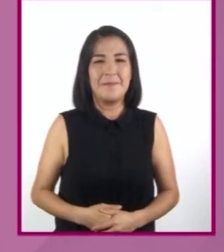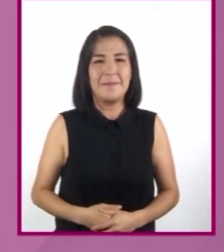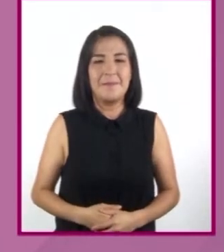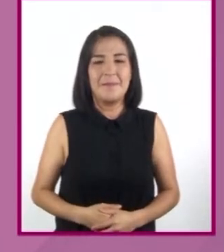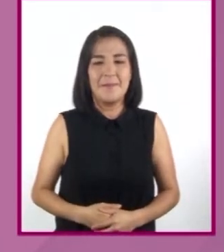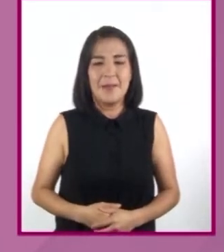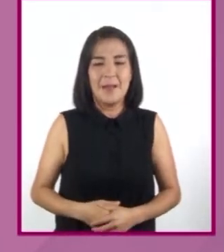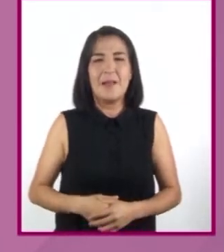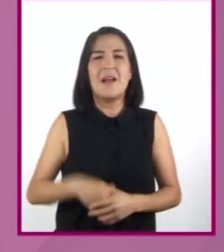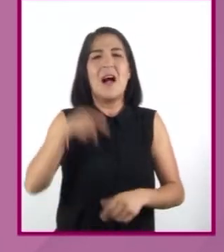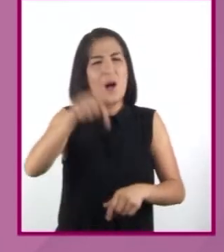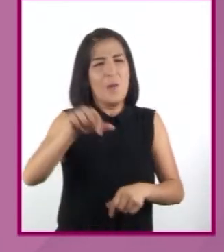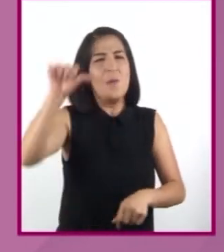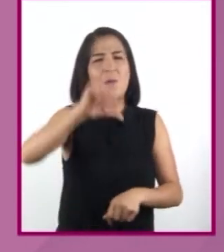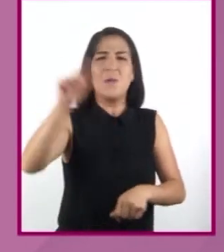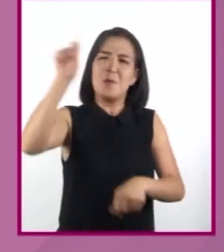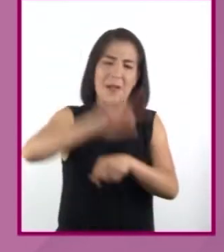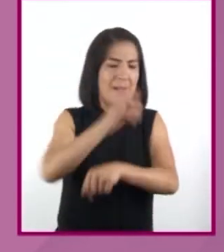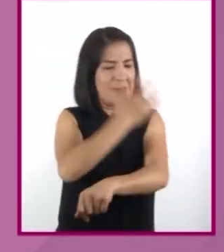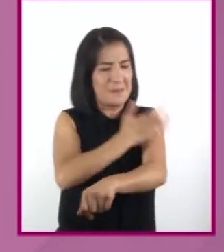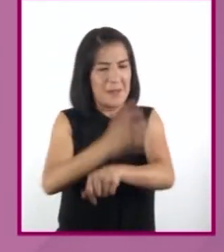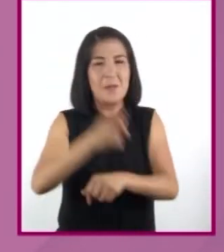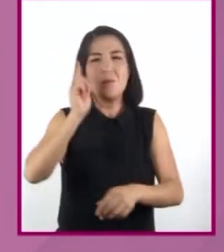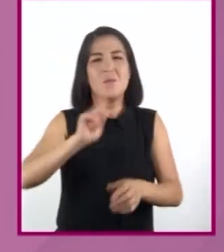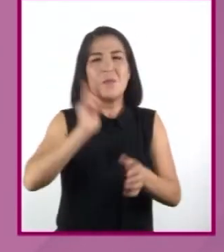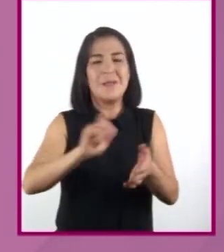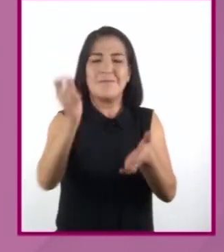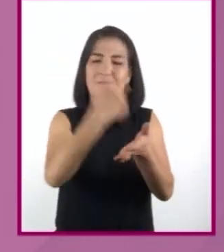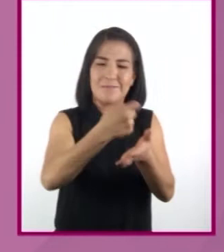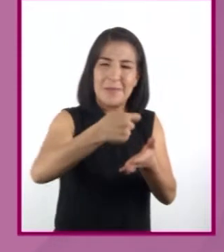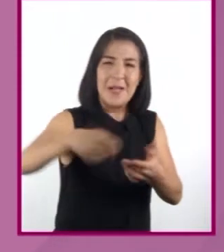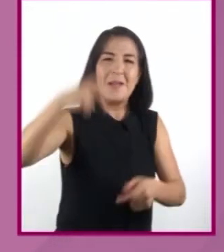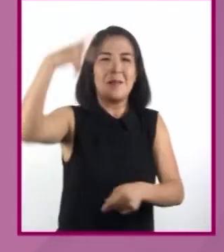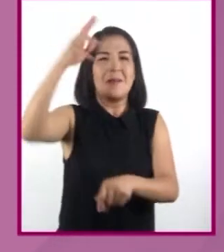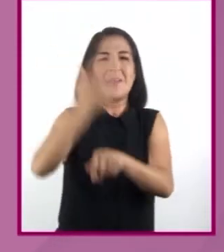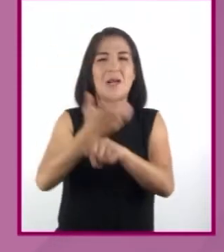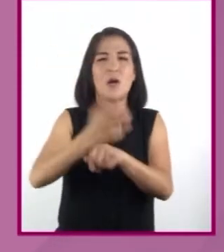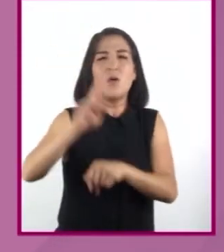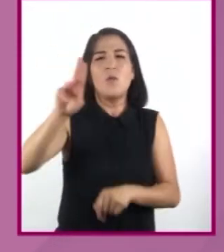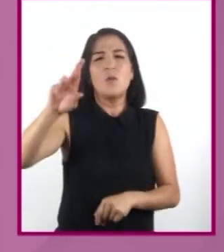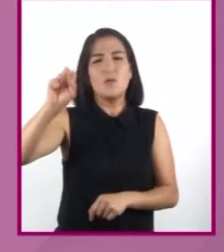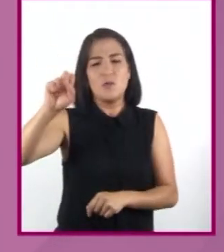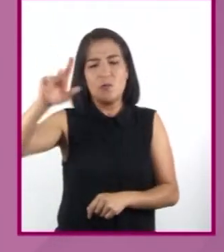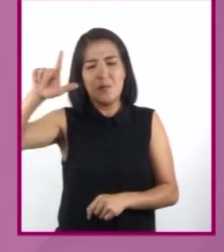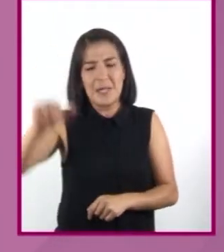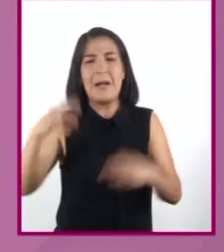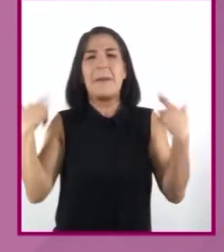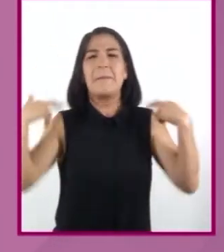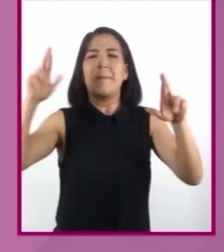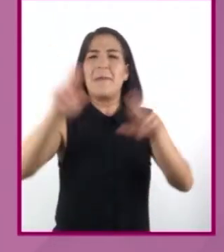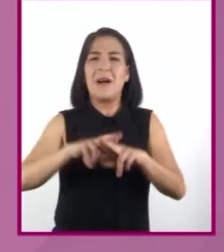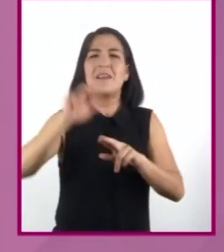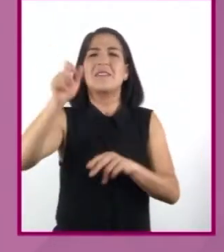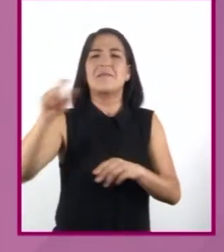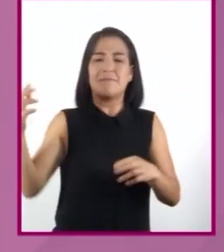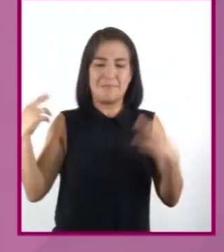Nos acompañan la escritora estadounidense Úrsula K. Levy, maestra de la ciencia ficción y